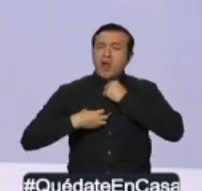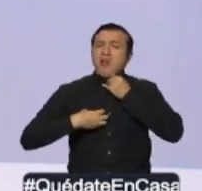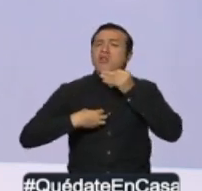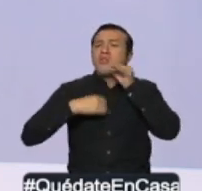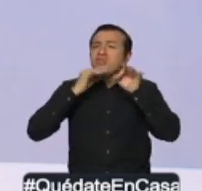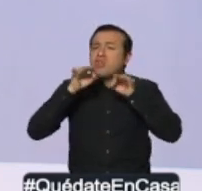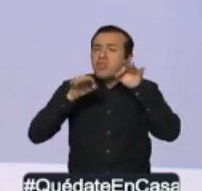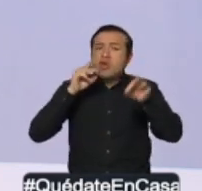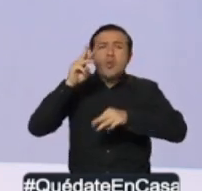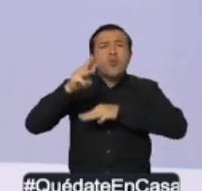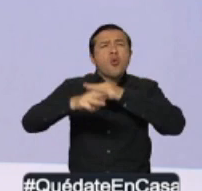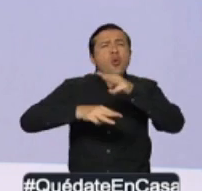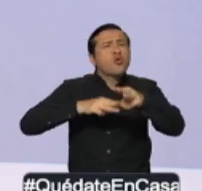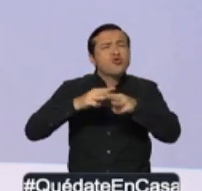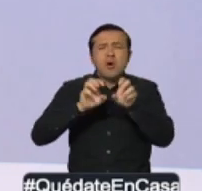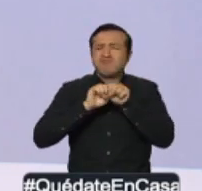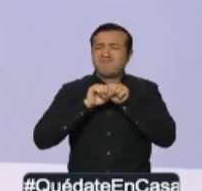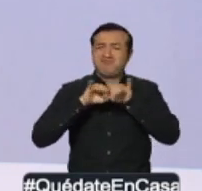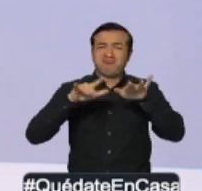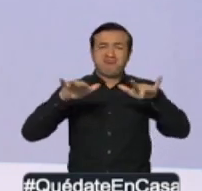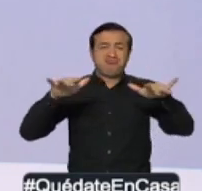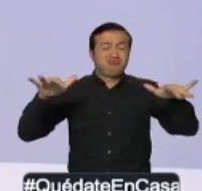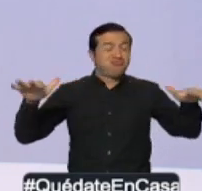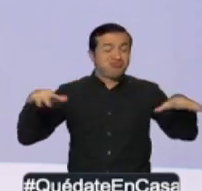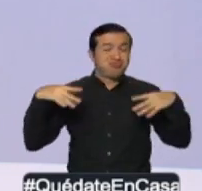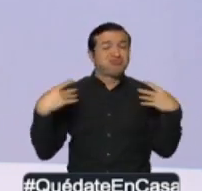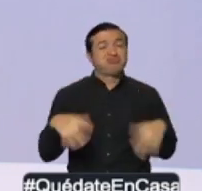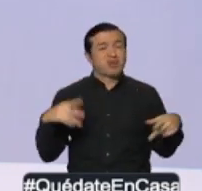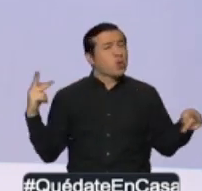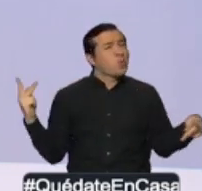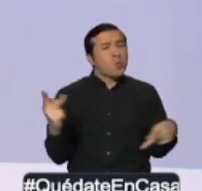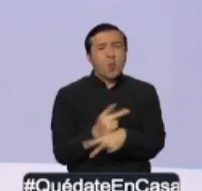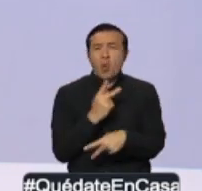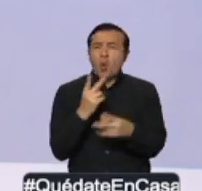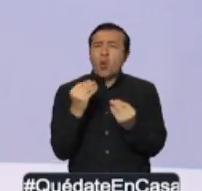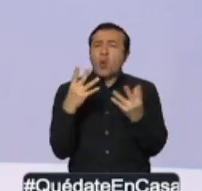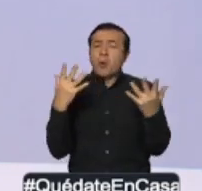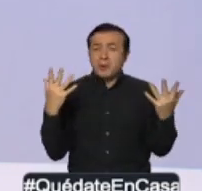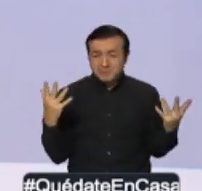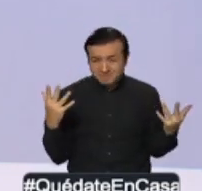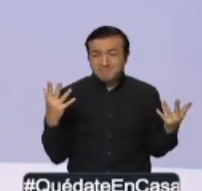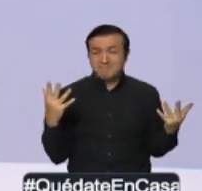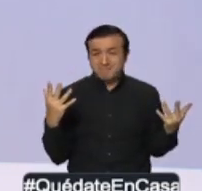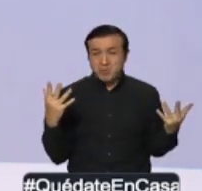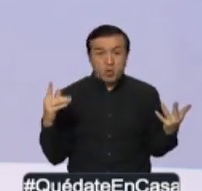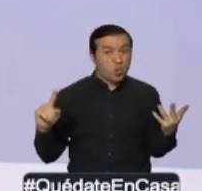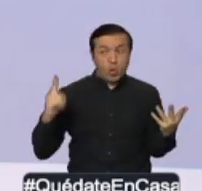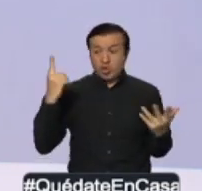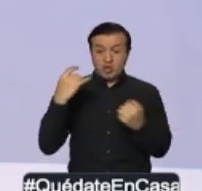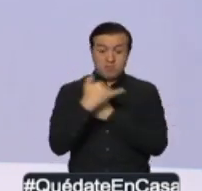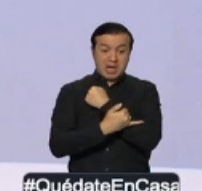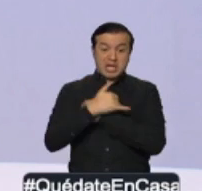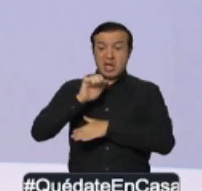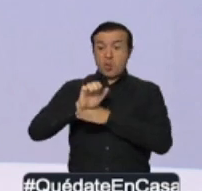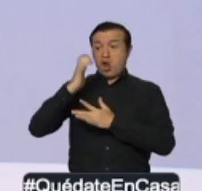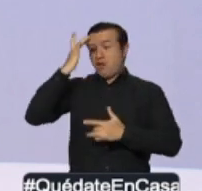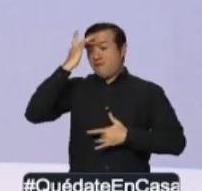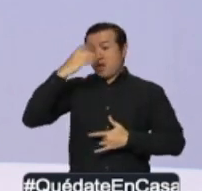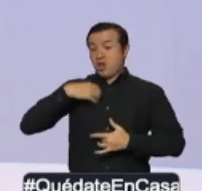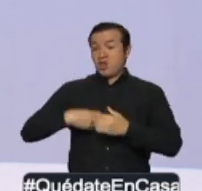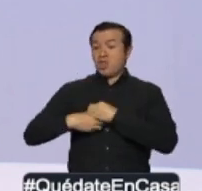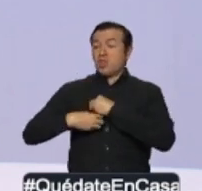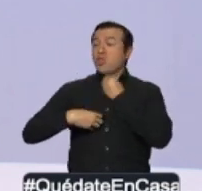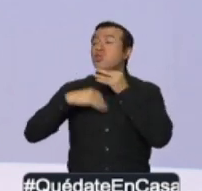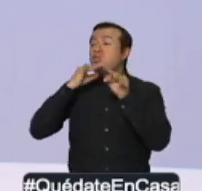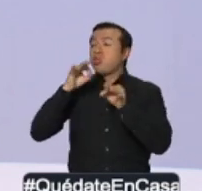haya afectado por la transmisión del coronavirus. No somos el único país que sufre, pero